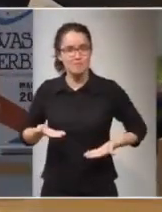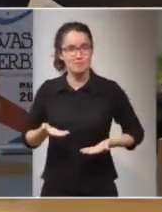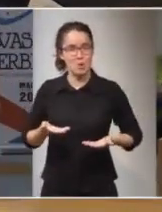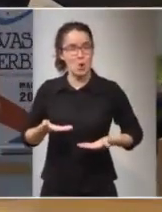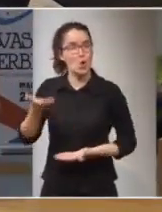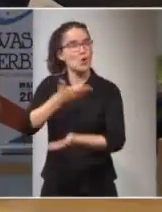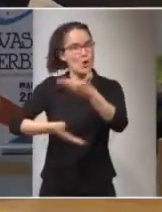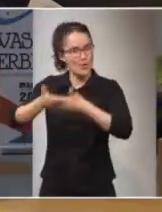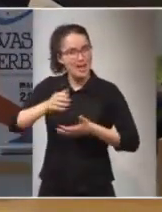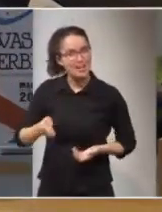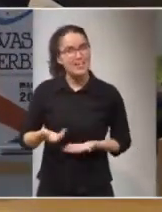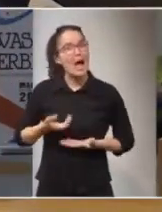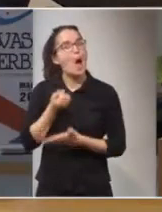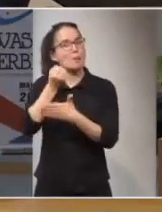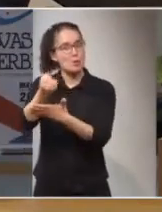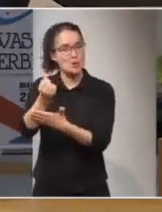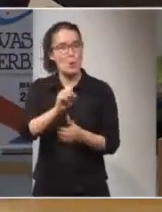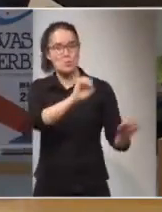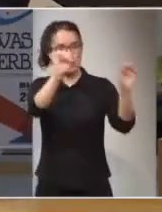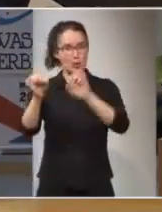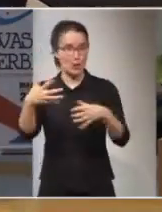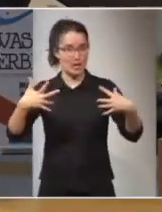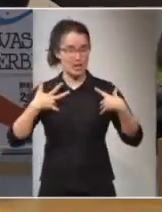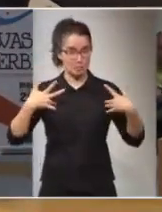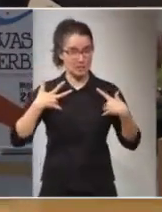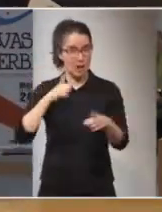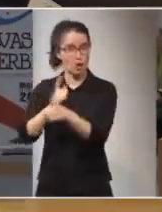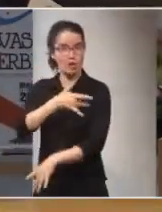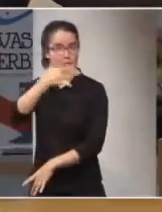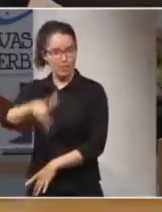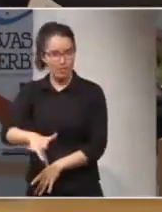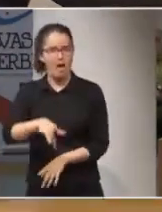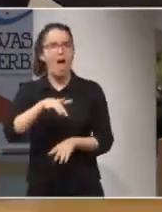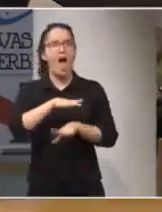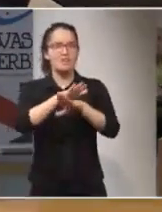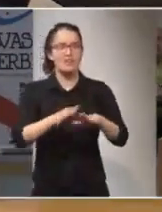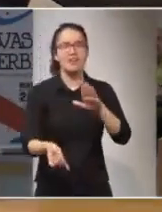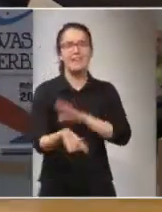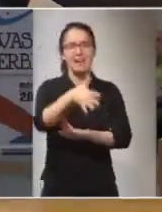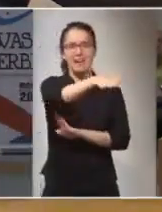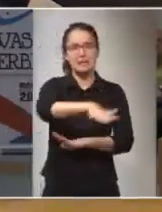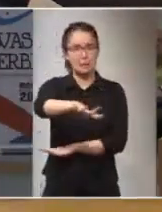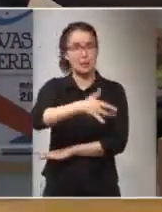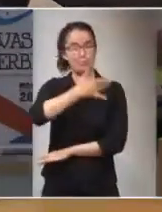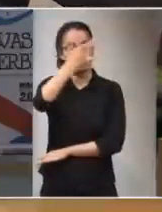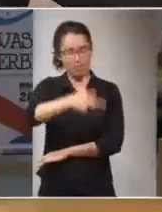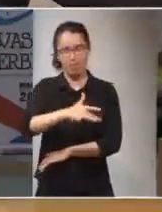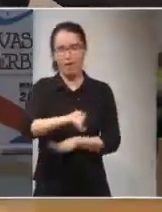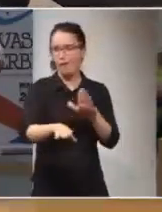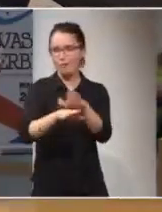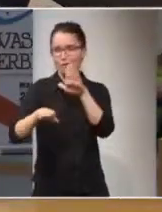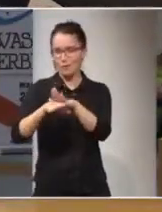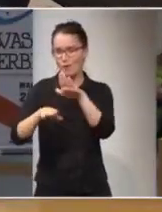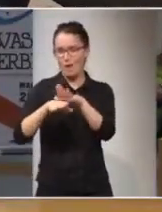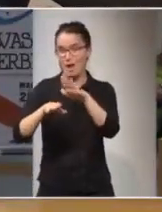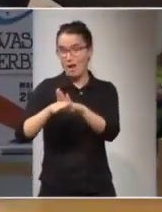apoyo, la protección de las víctimas frente a la impunidad, generan espacios de impunidad, restringen